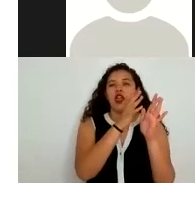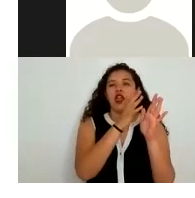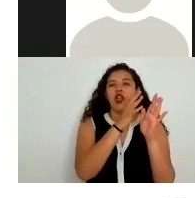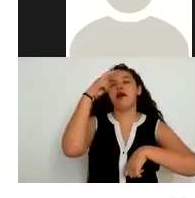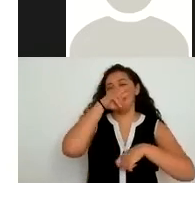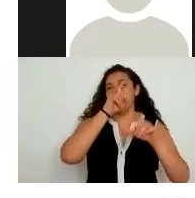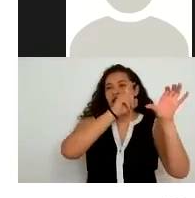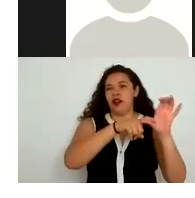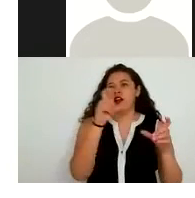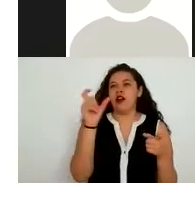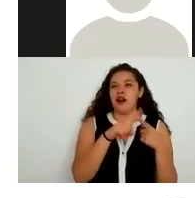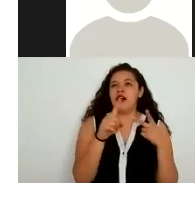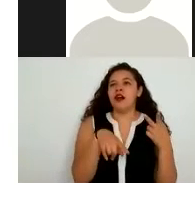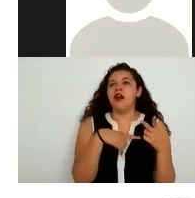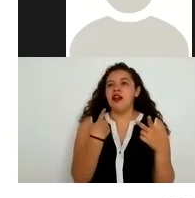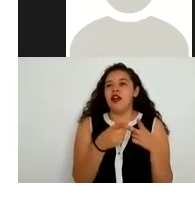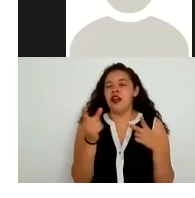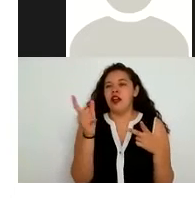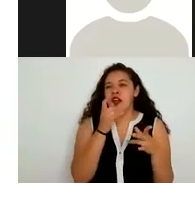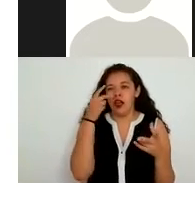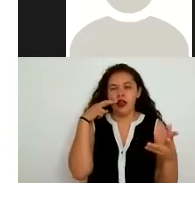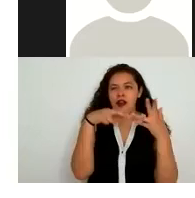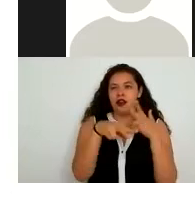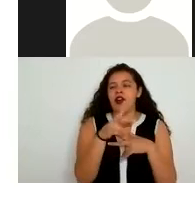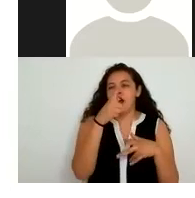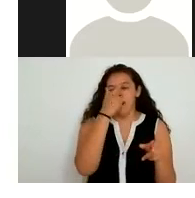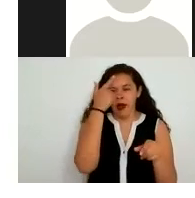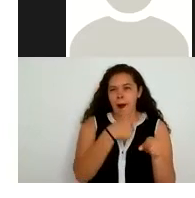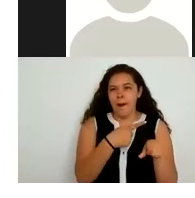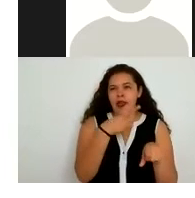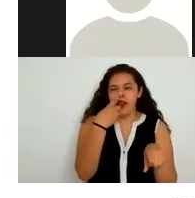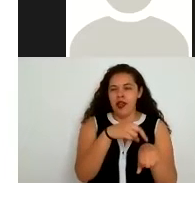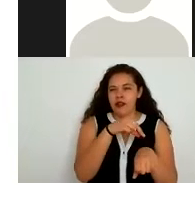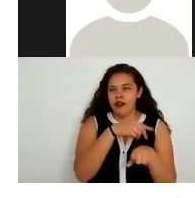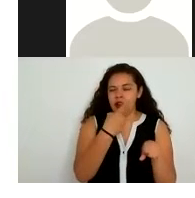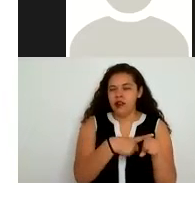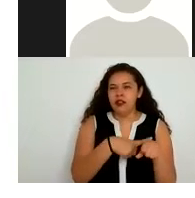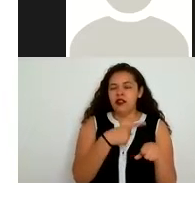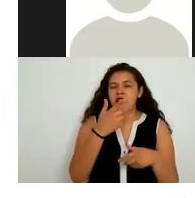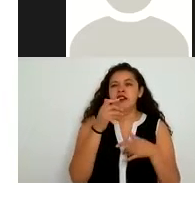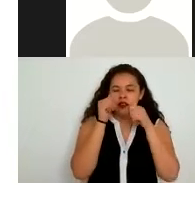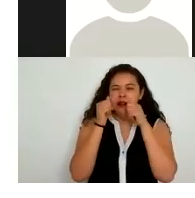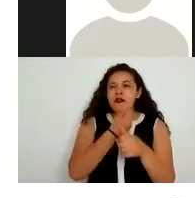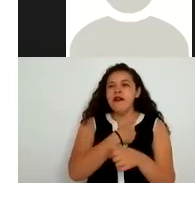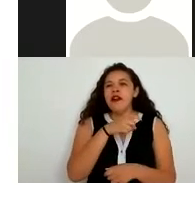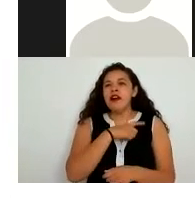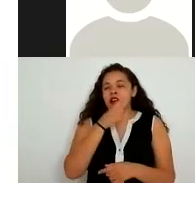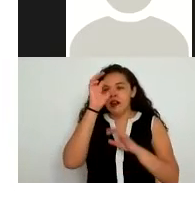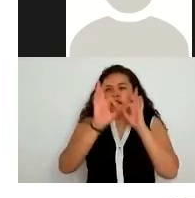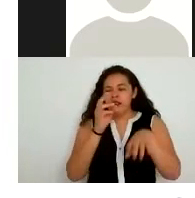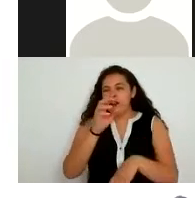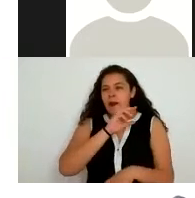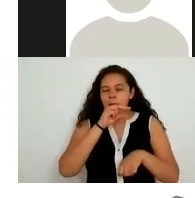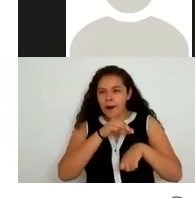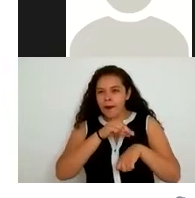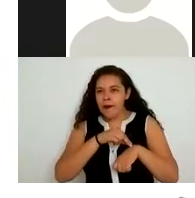transferencia sea necesaria para la prevención o diagnóstico médico la prestación de asistencia sanitaria tratamiento médico o la gestación